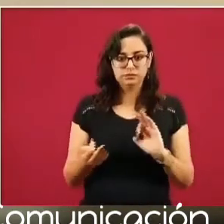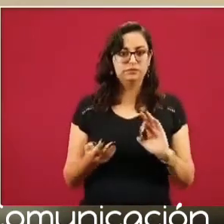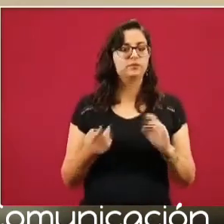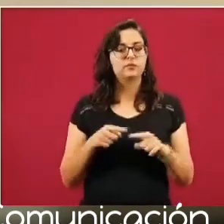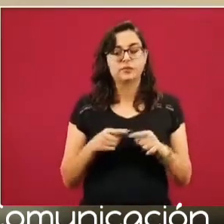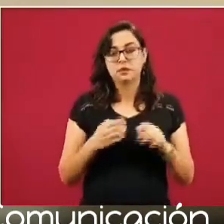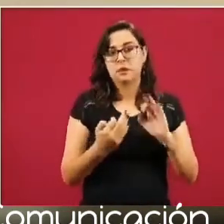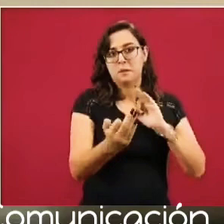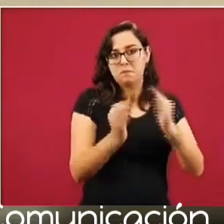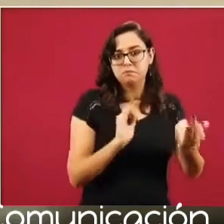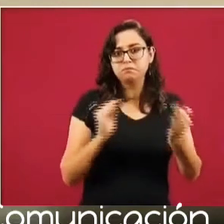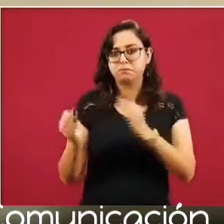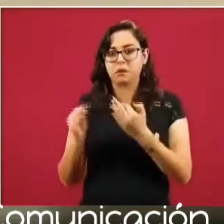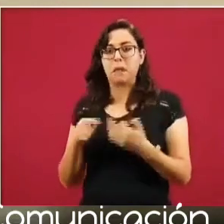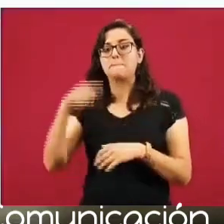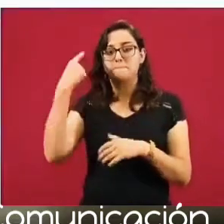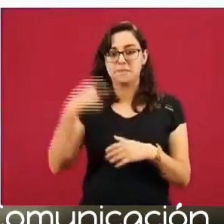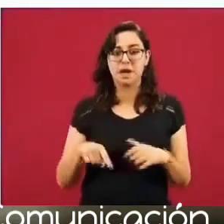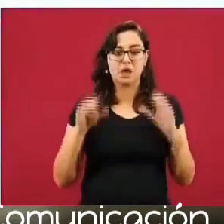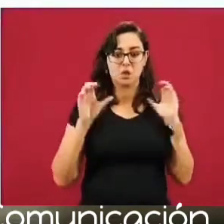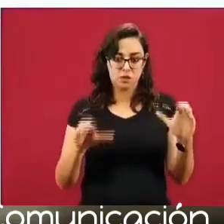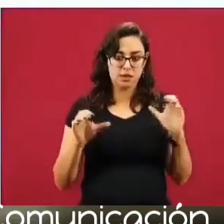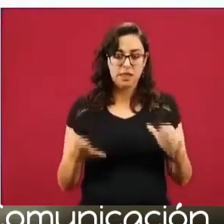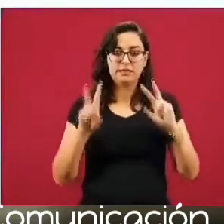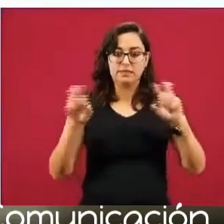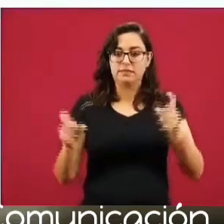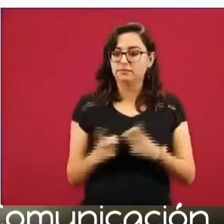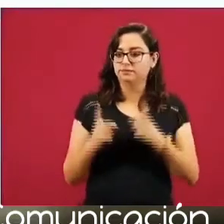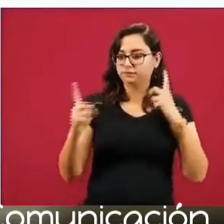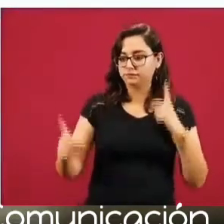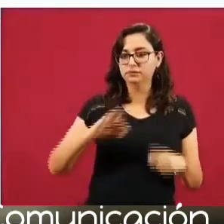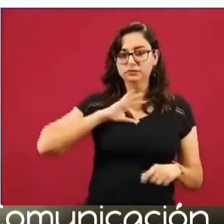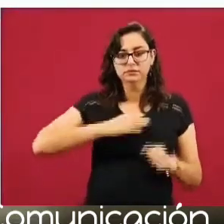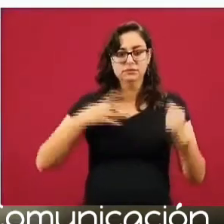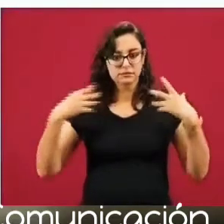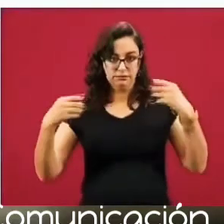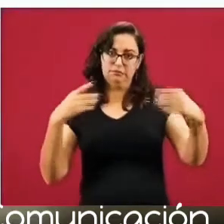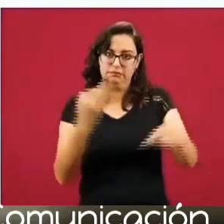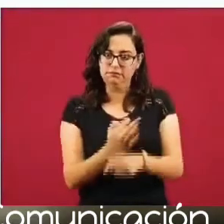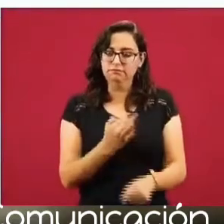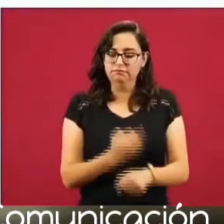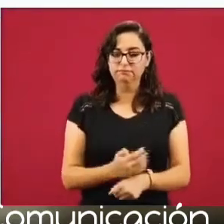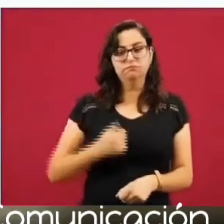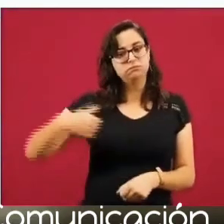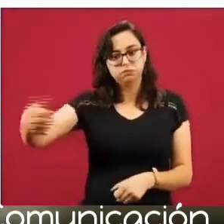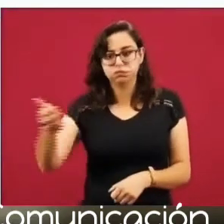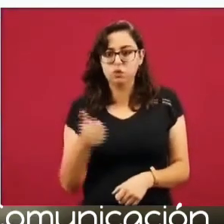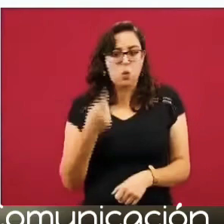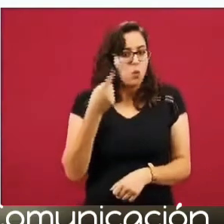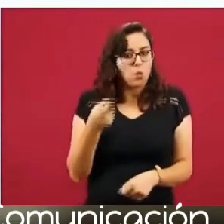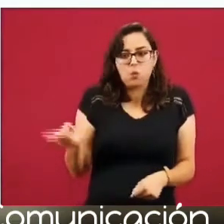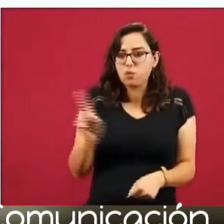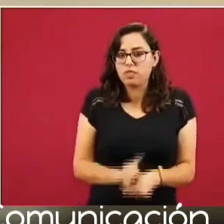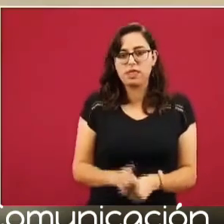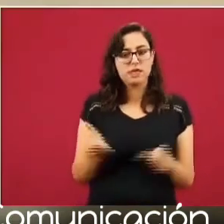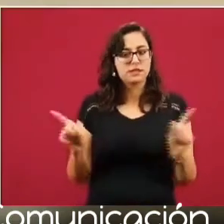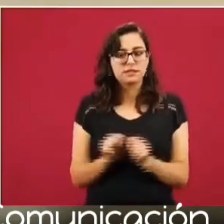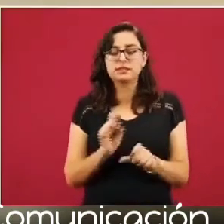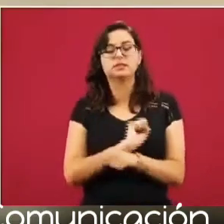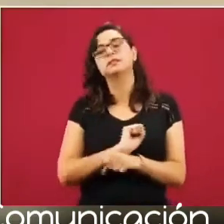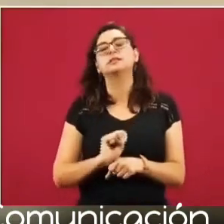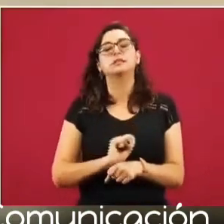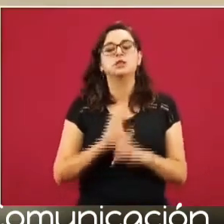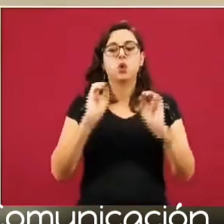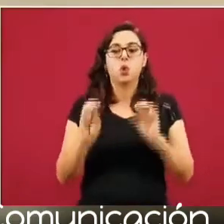Viajes cortos, también para seguir cuidando el tema de la sana distancia. Viajes que le permitan a la gente ir y regresar en el mismo día, o no tener